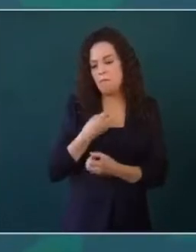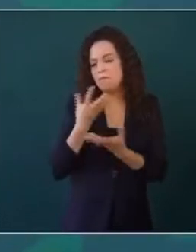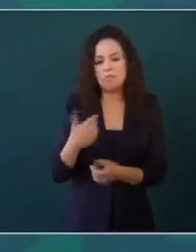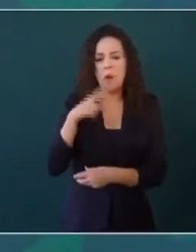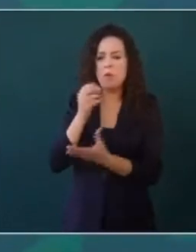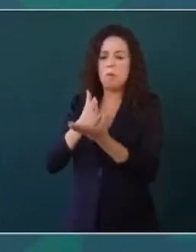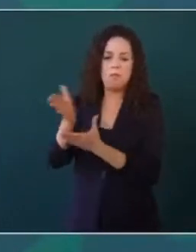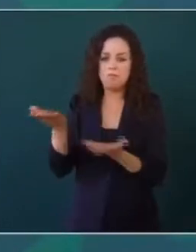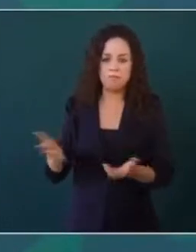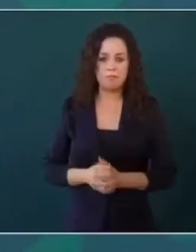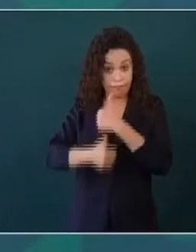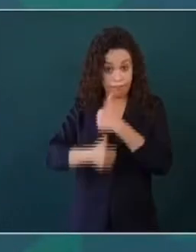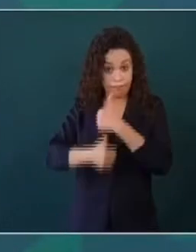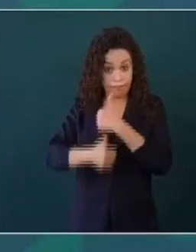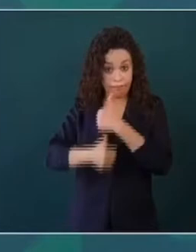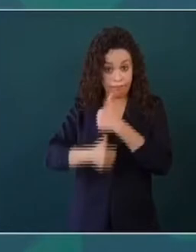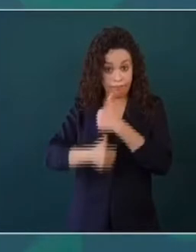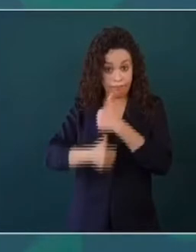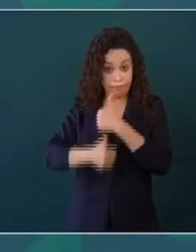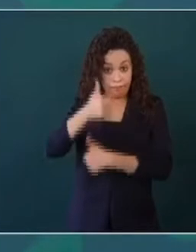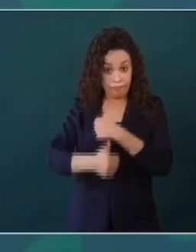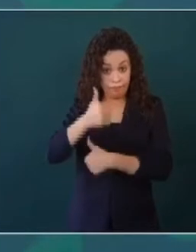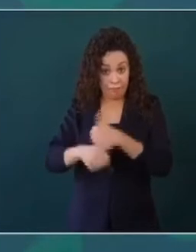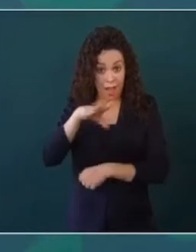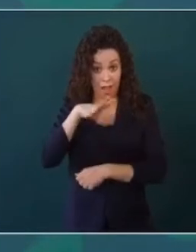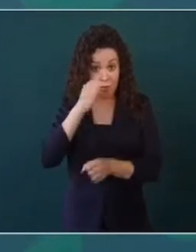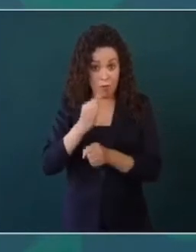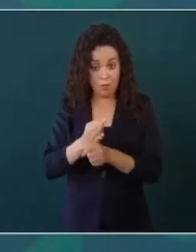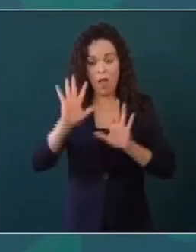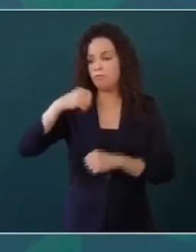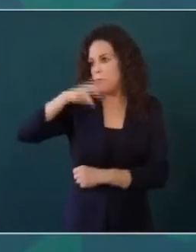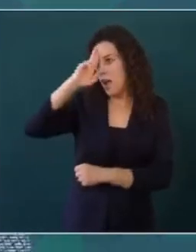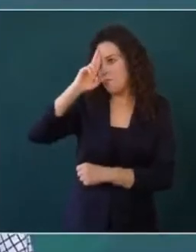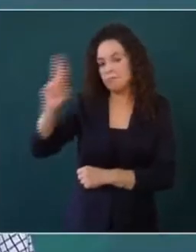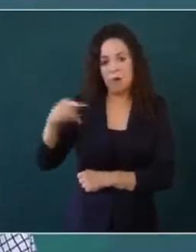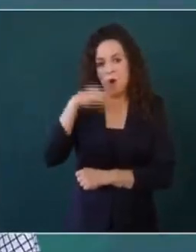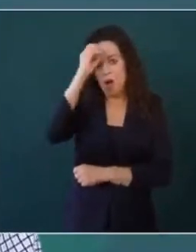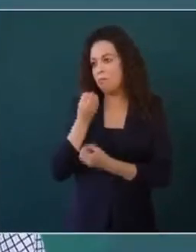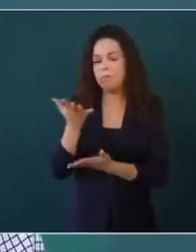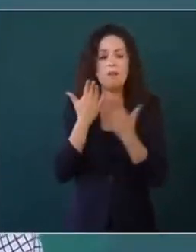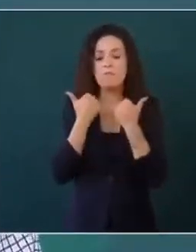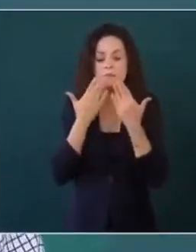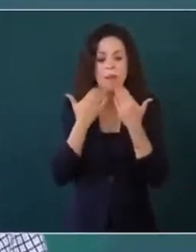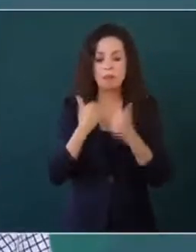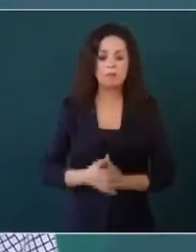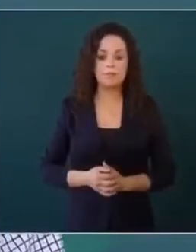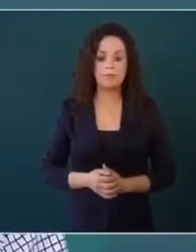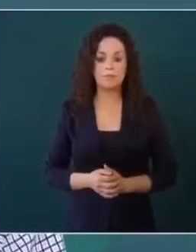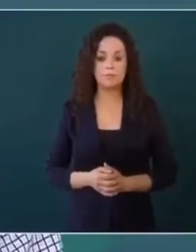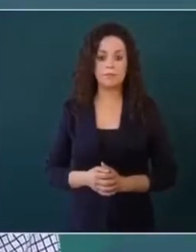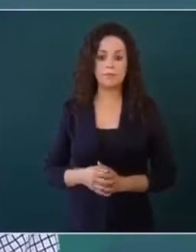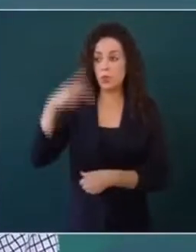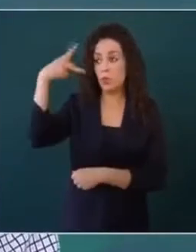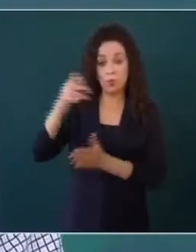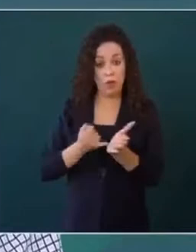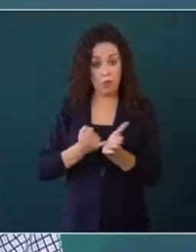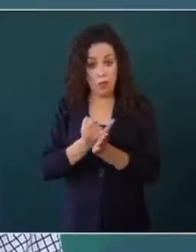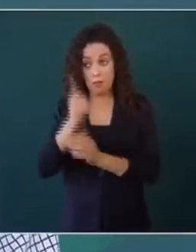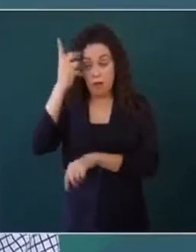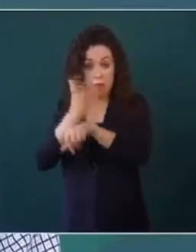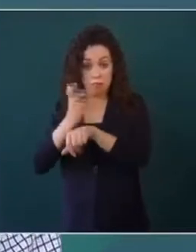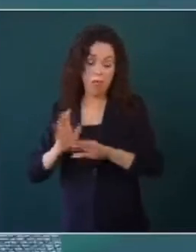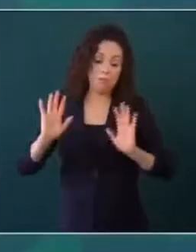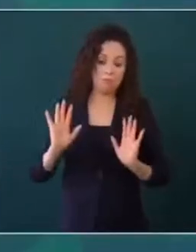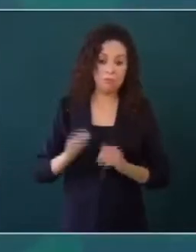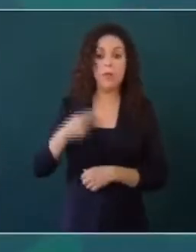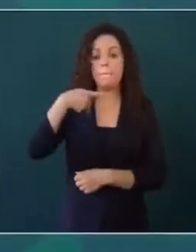Ellos tienen campaña, yo quiero ser muy retetuoso de las decisiones que tome el pueblo estadounidense. Lo